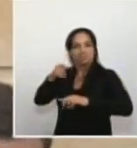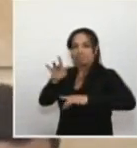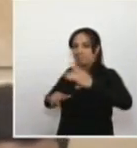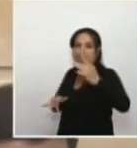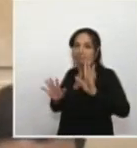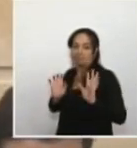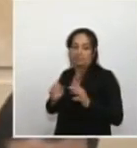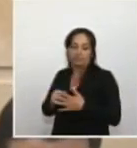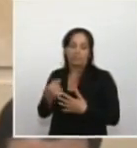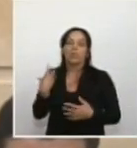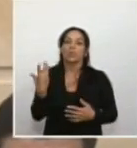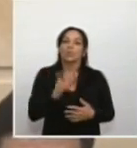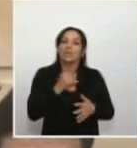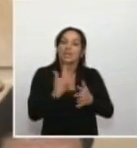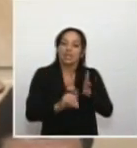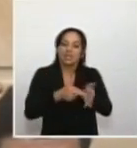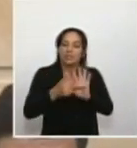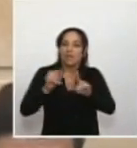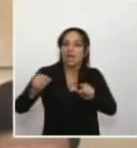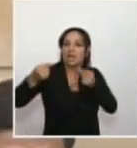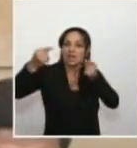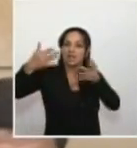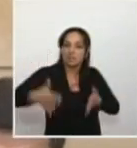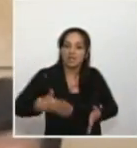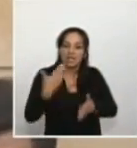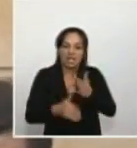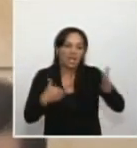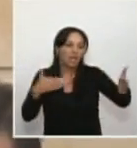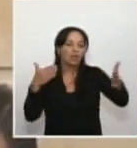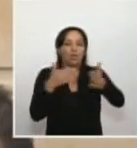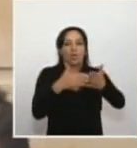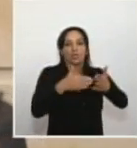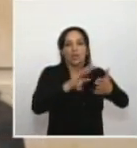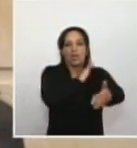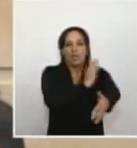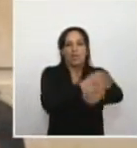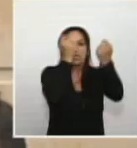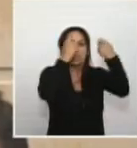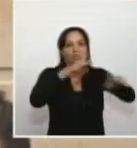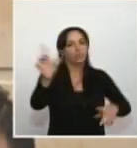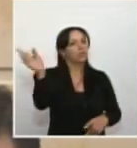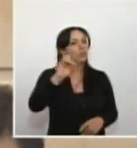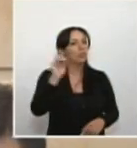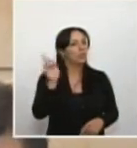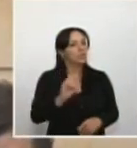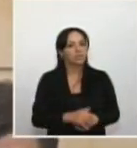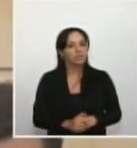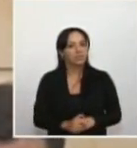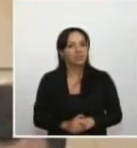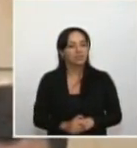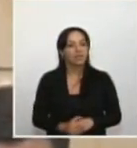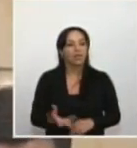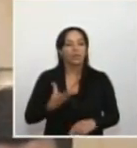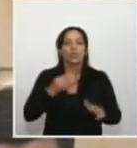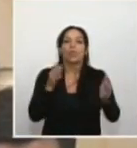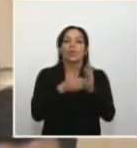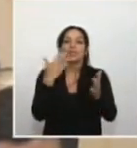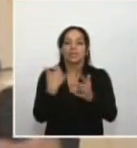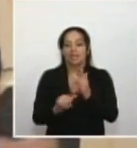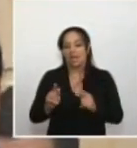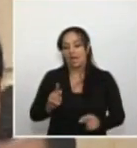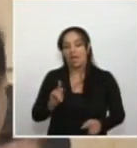Nosotros no somos enemigos de la fuerza pública, ni del fuero penal